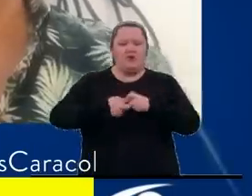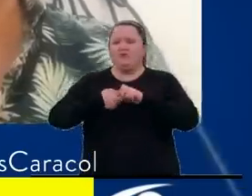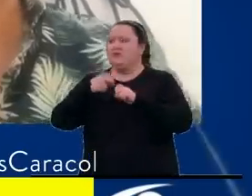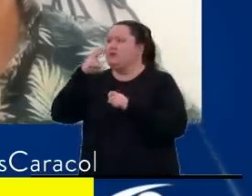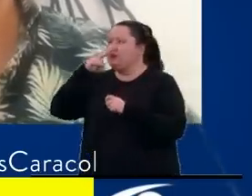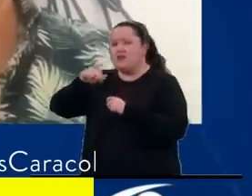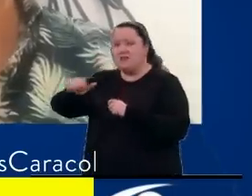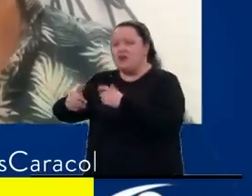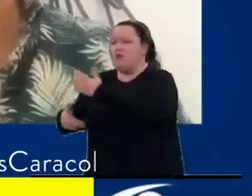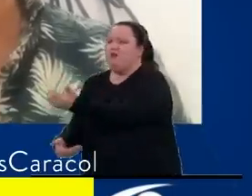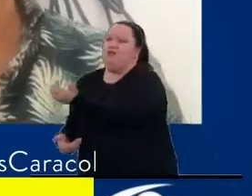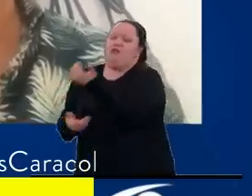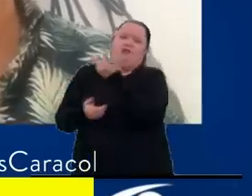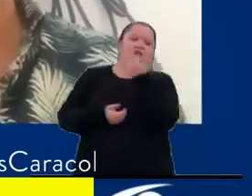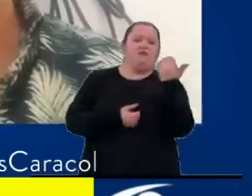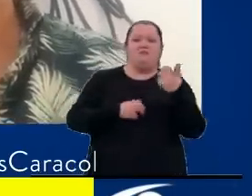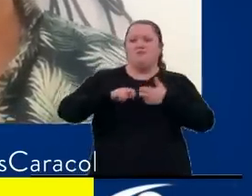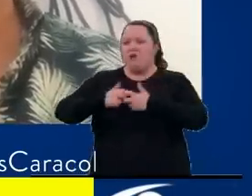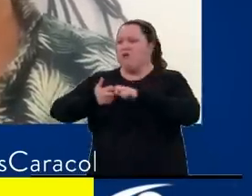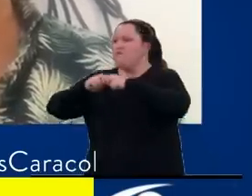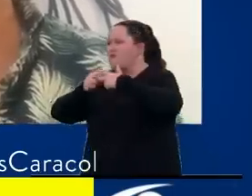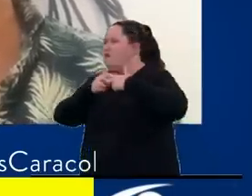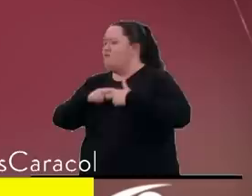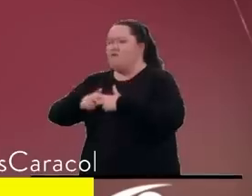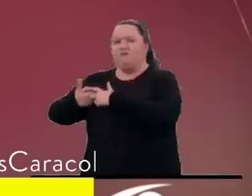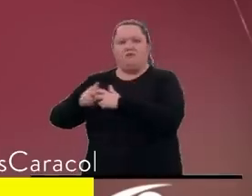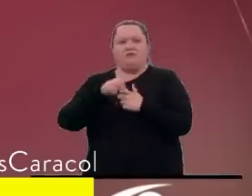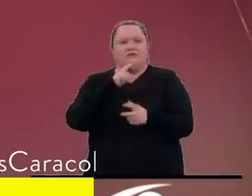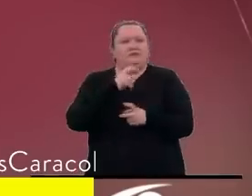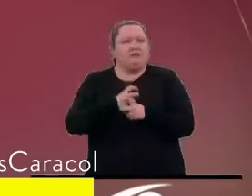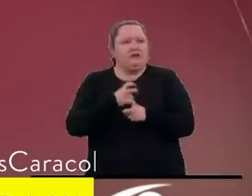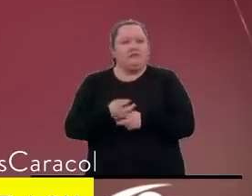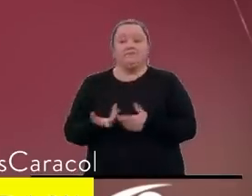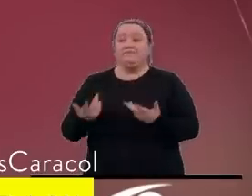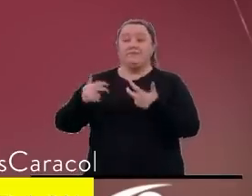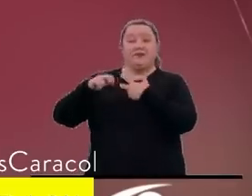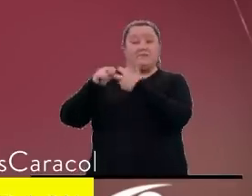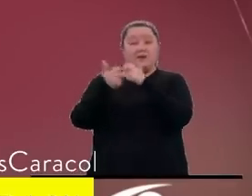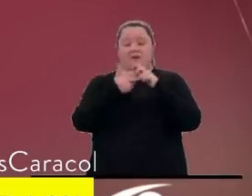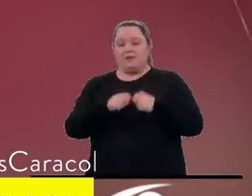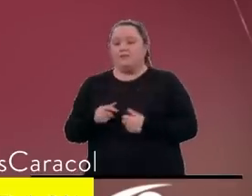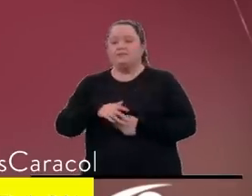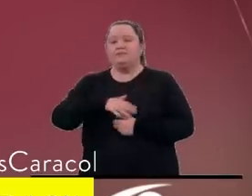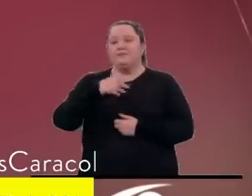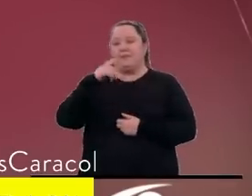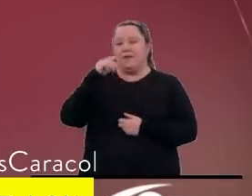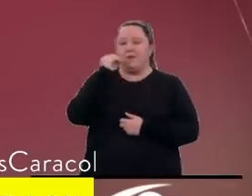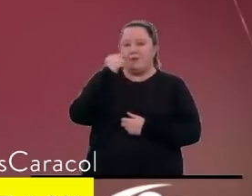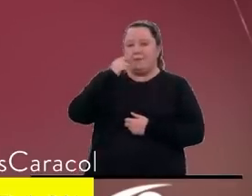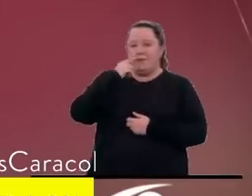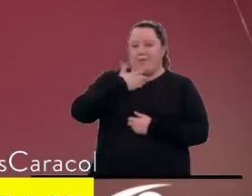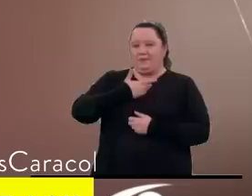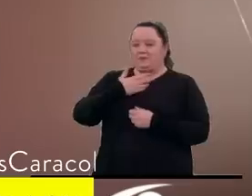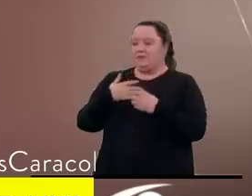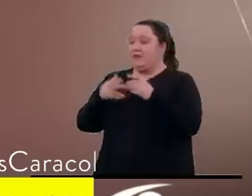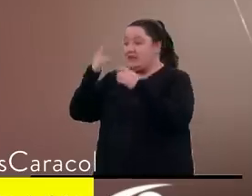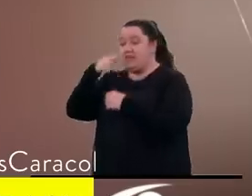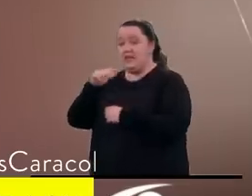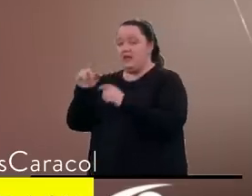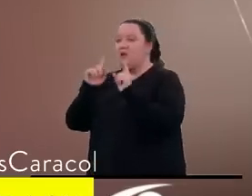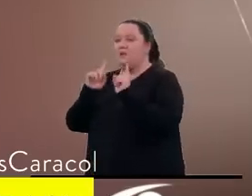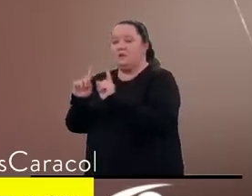la niña del país. Ese es el inconveniente. Ante estos problemas, los papás de Dayana temen que el sepelio de su hija, cuya